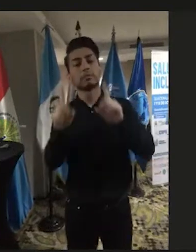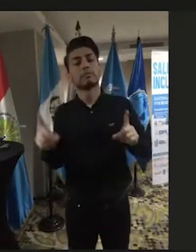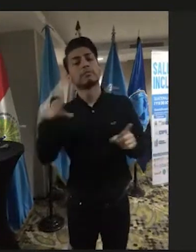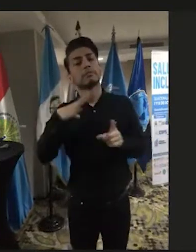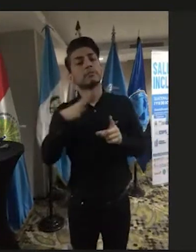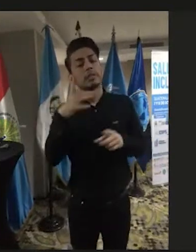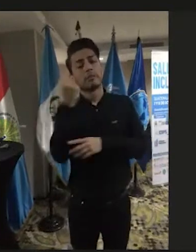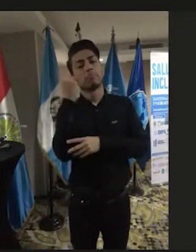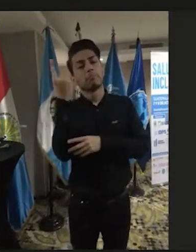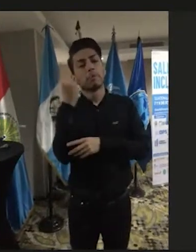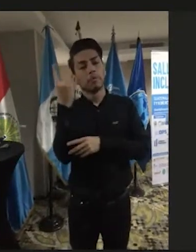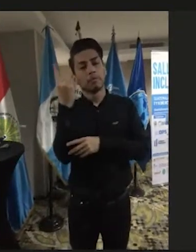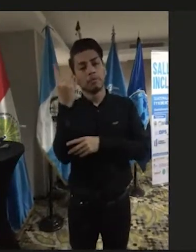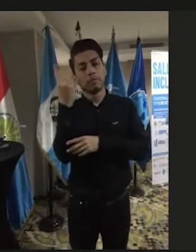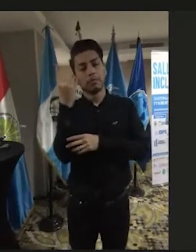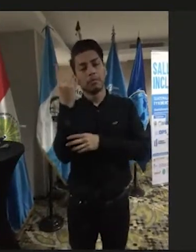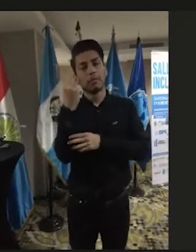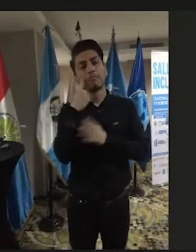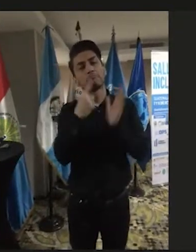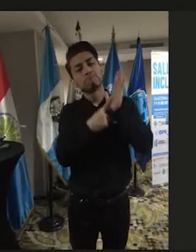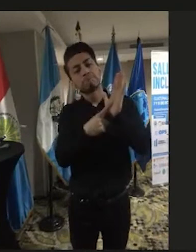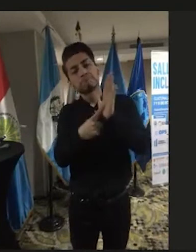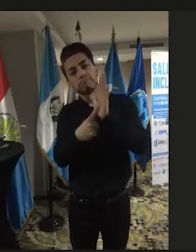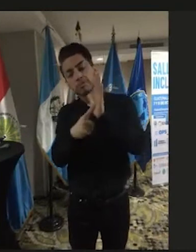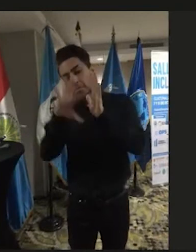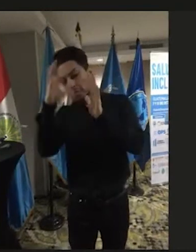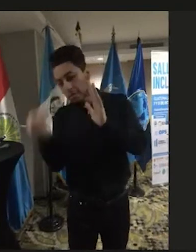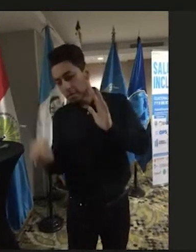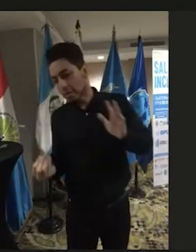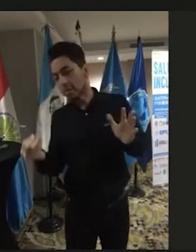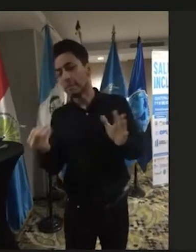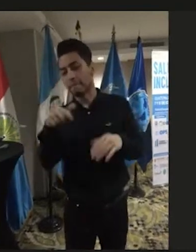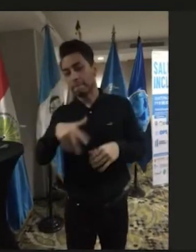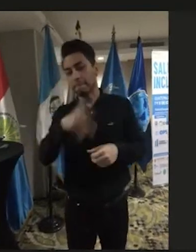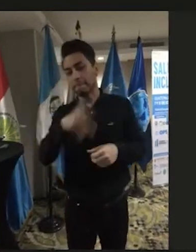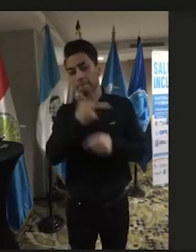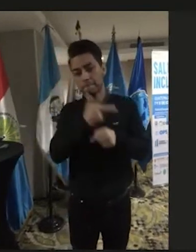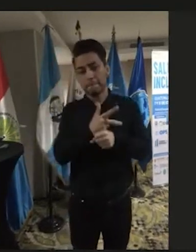importantes muestras de unidad en Guatemala.